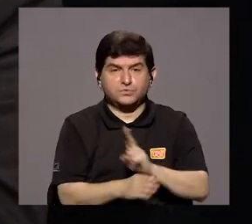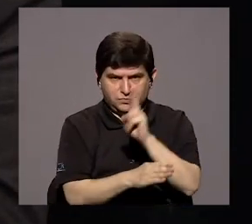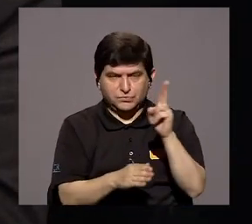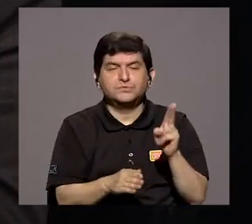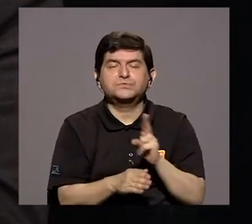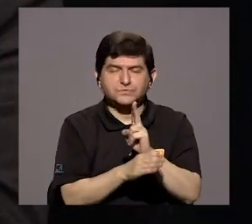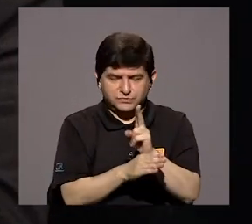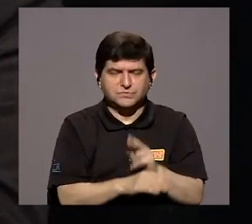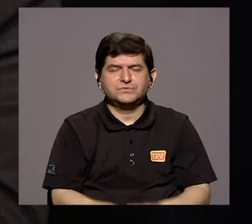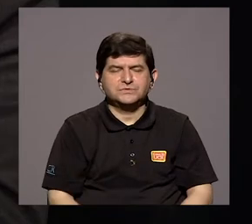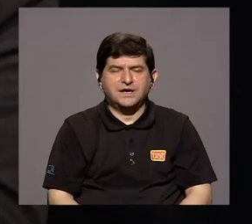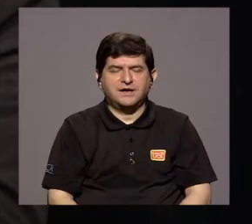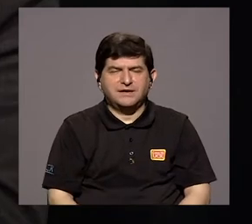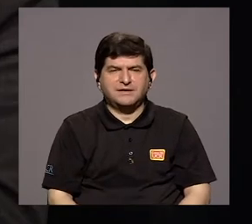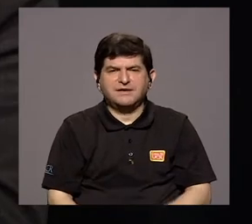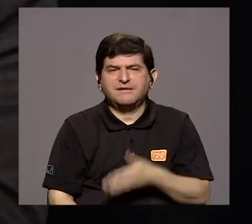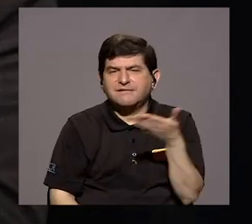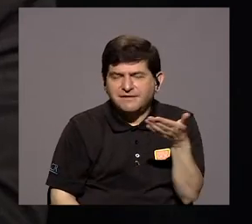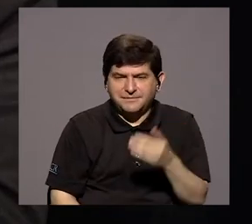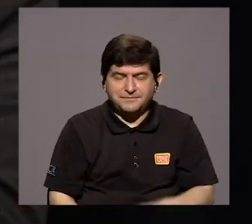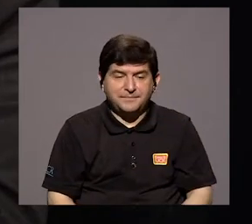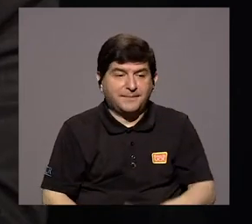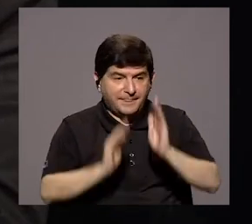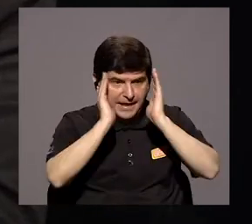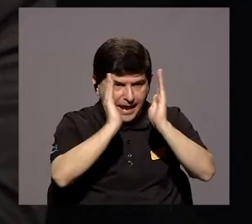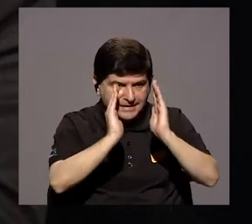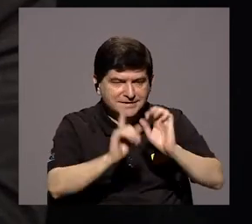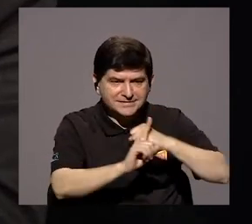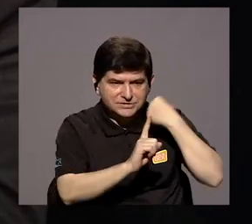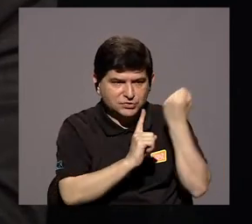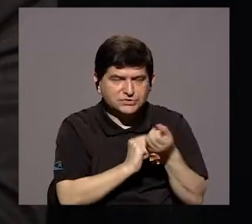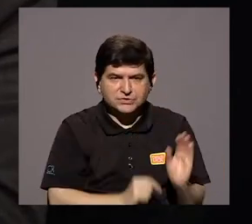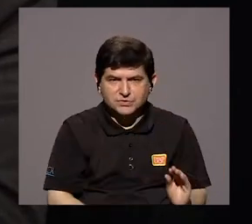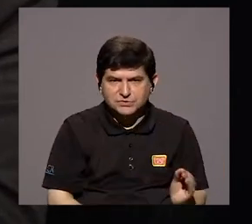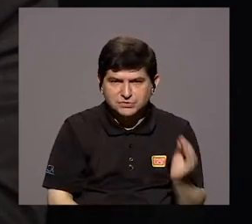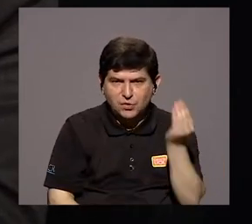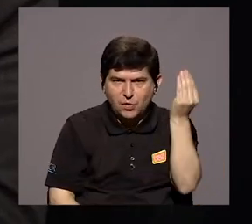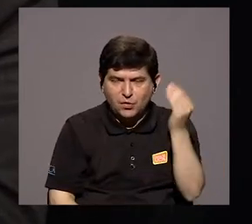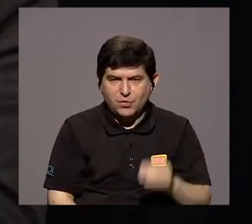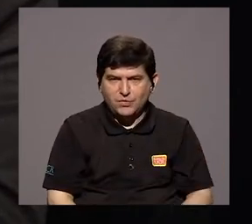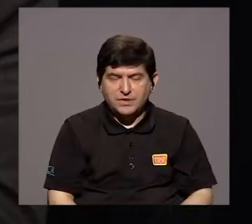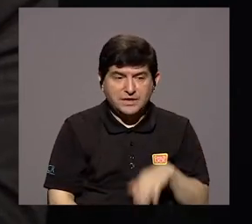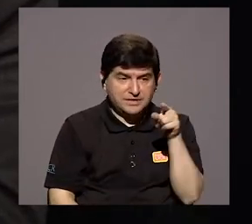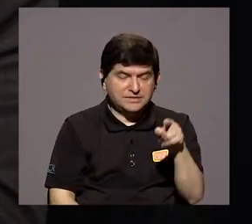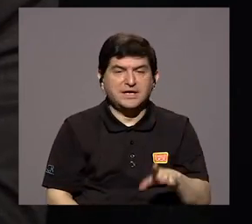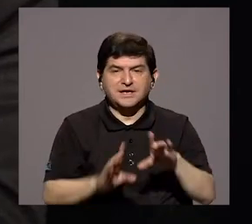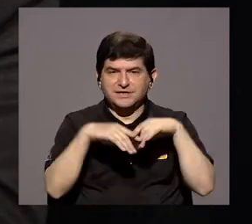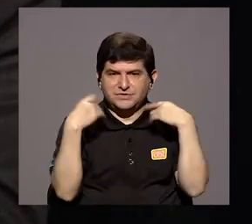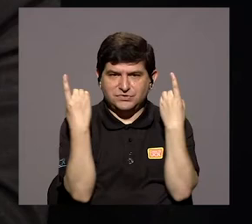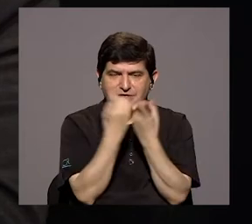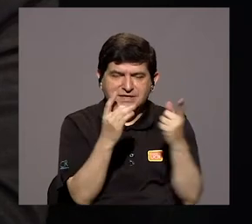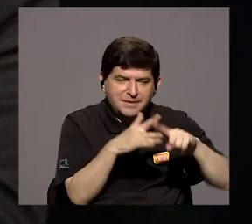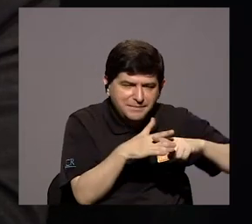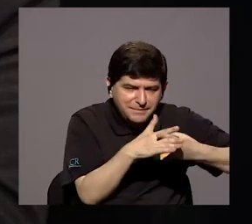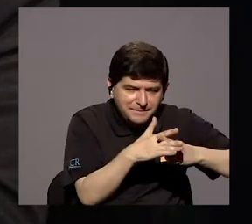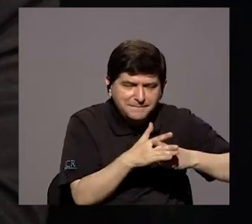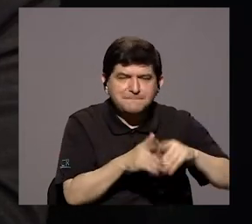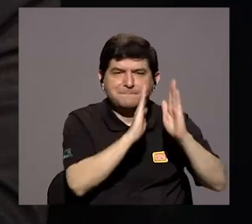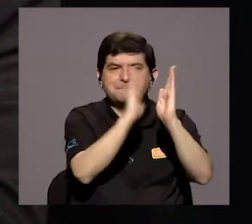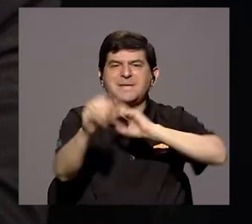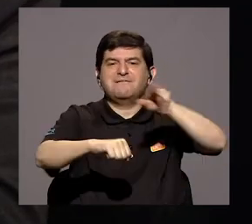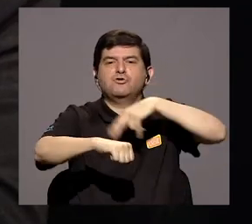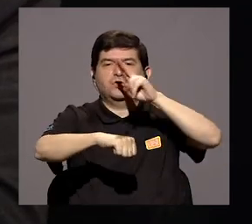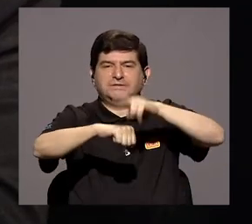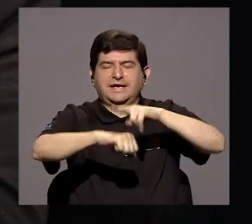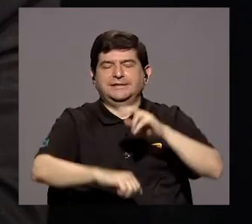en escuchar la situación particular de estos muchachos que conforman el Departamento de Restauración de la Biblioteca Nacional